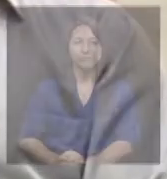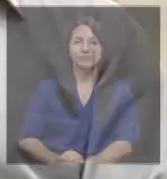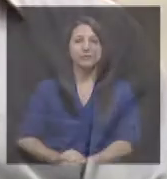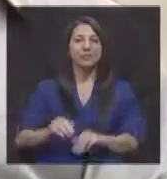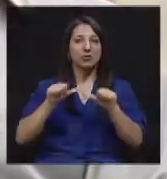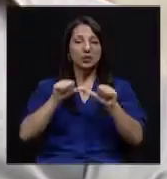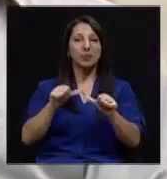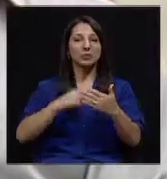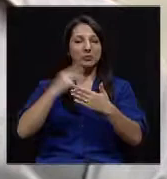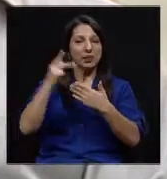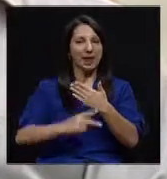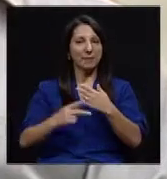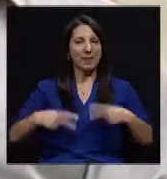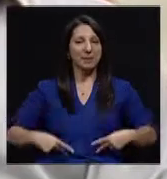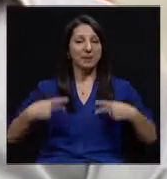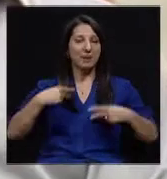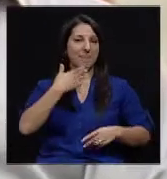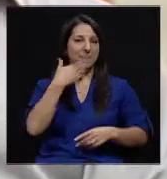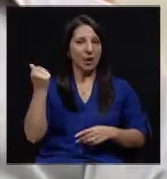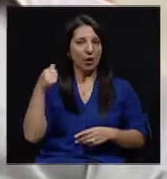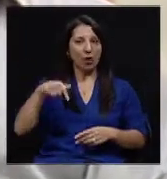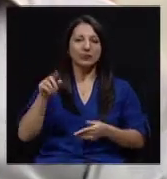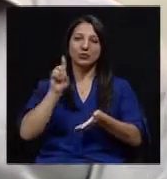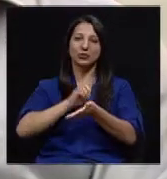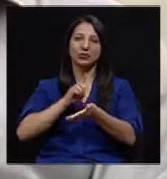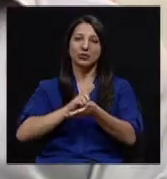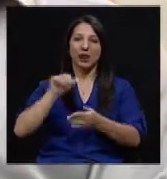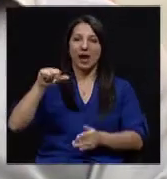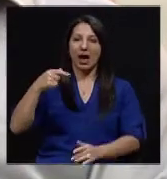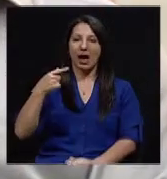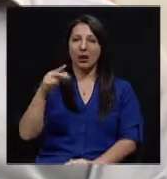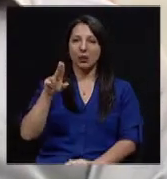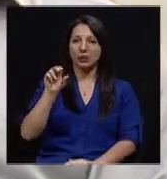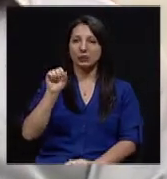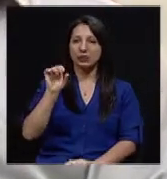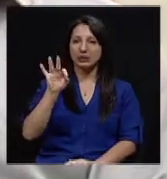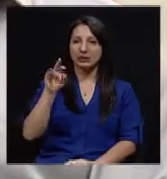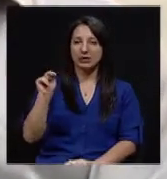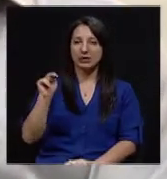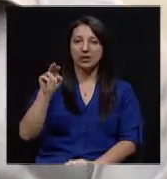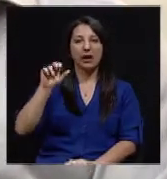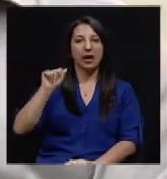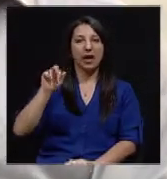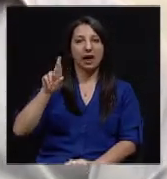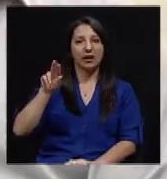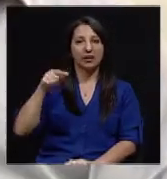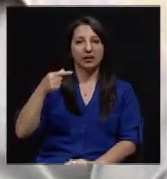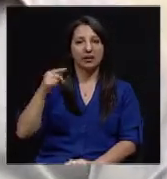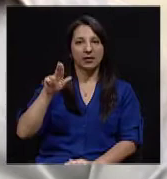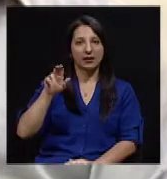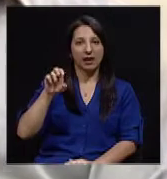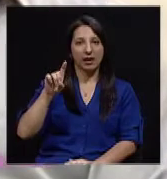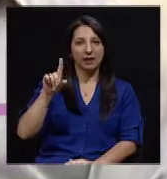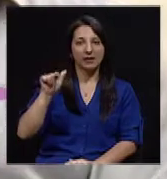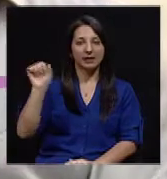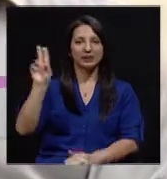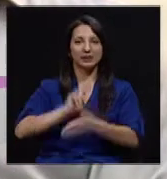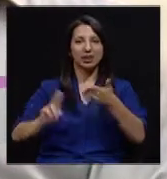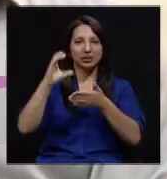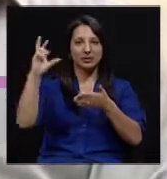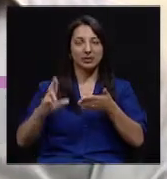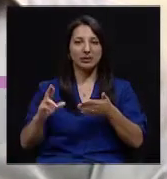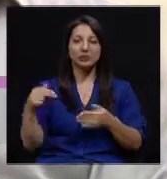Continuamos con su programa Vivir Mejor. Hoy estamos con el doctor Agustín Arguedas de la Universidad de Costa Rica. Hemos hablado sobre la